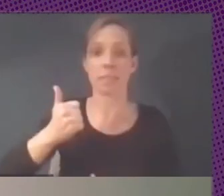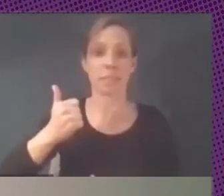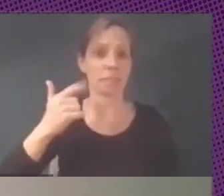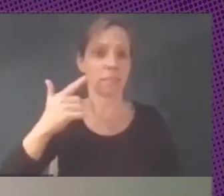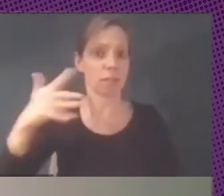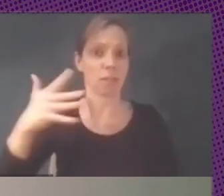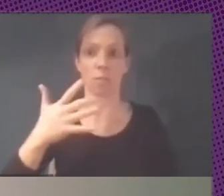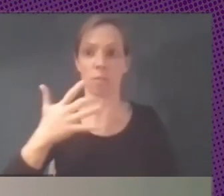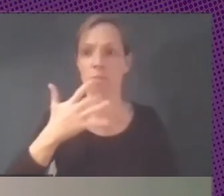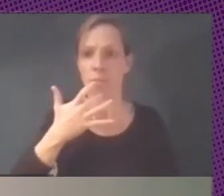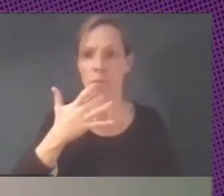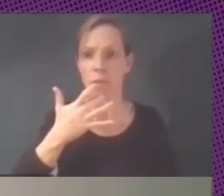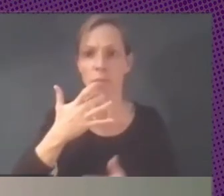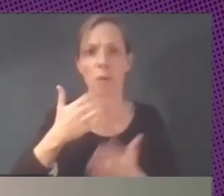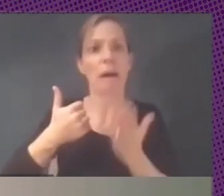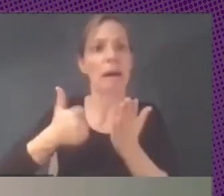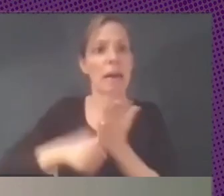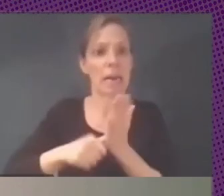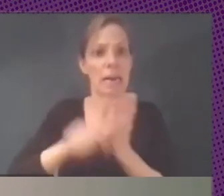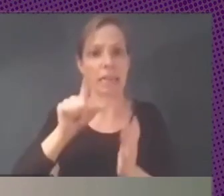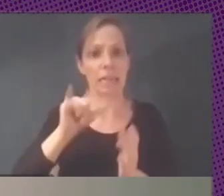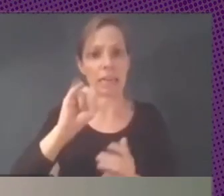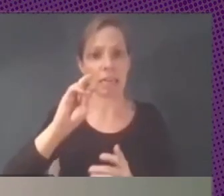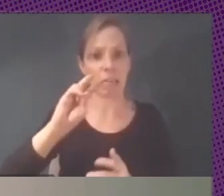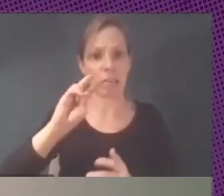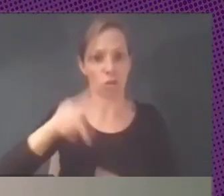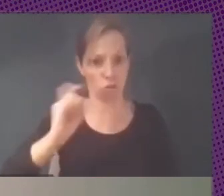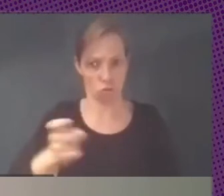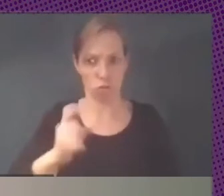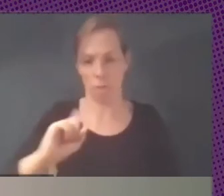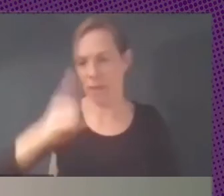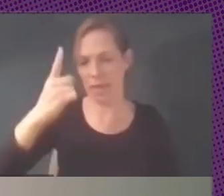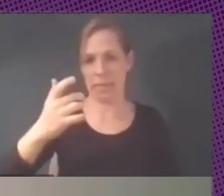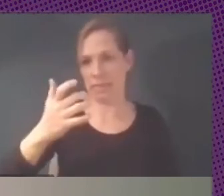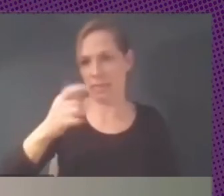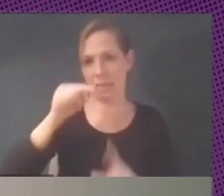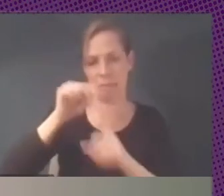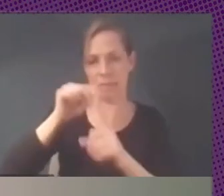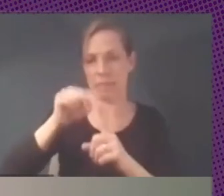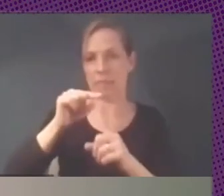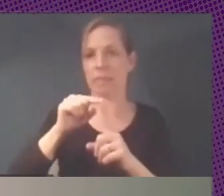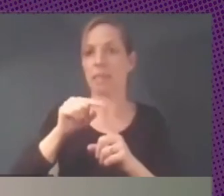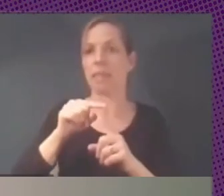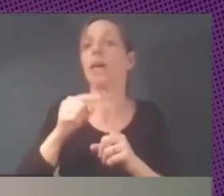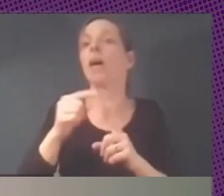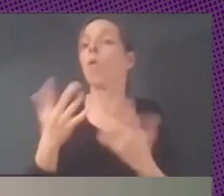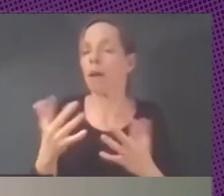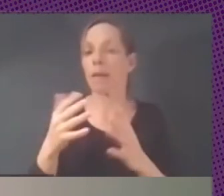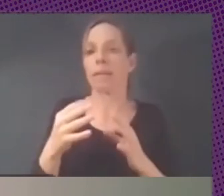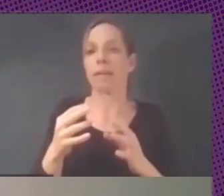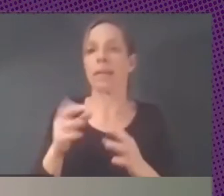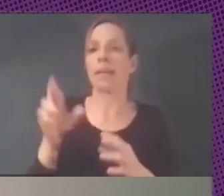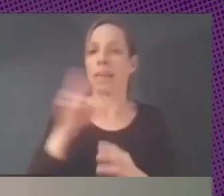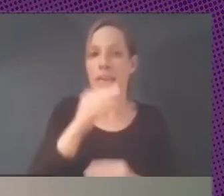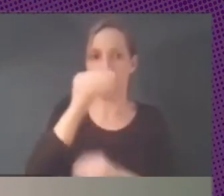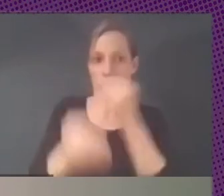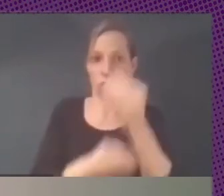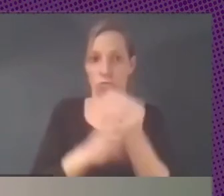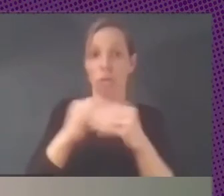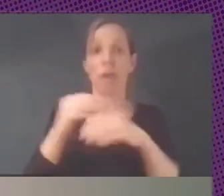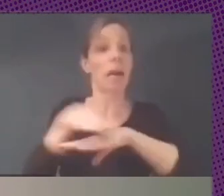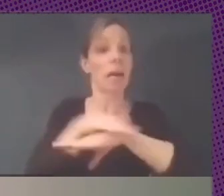ejemplo el carnet de Linux para nombrar el ejemplo icónico tiene que ver con el reuso entonces cuando hablamos del estado pasa lo mismo